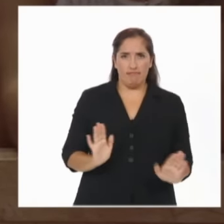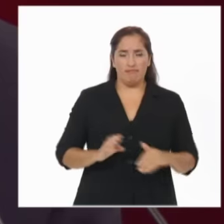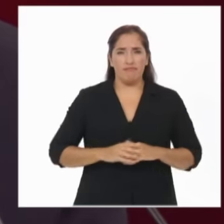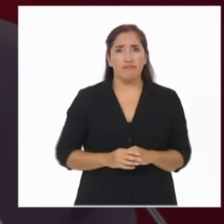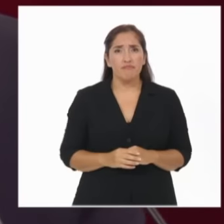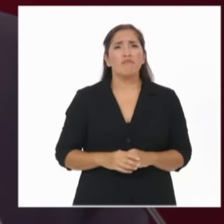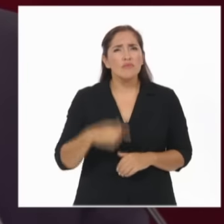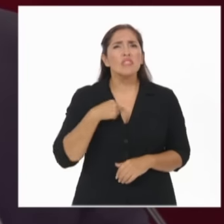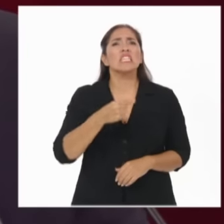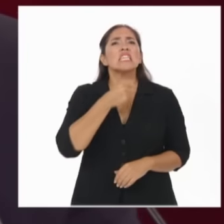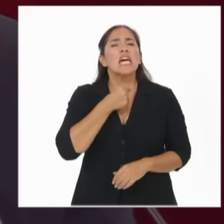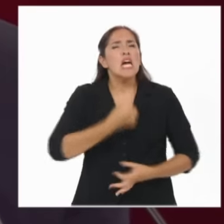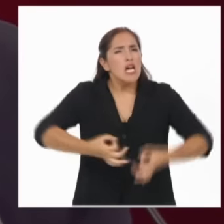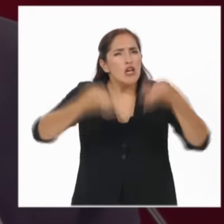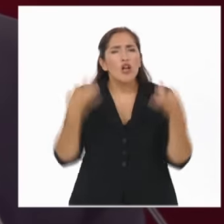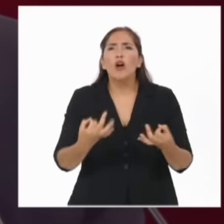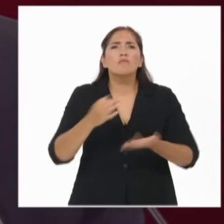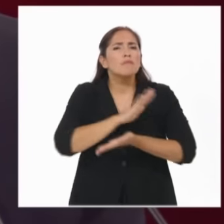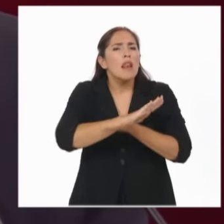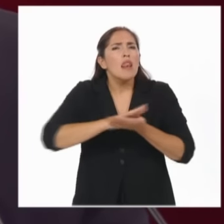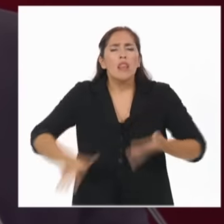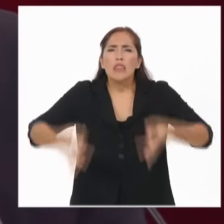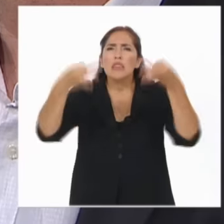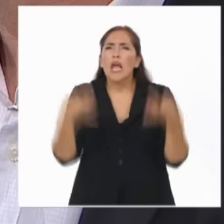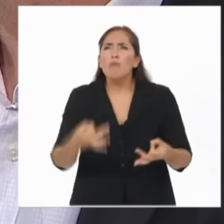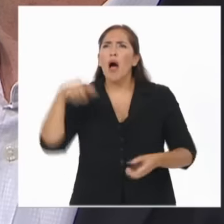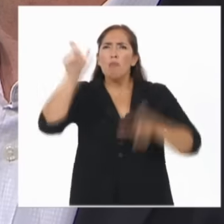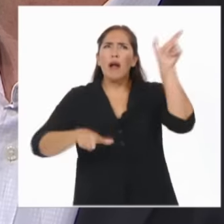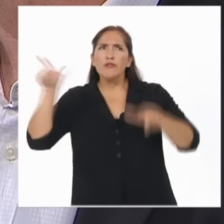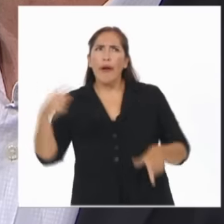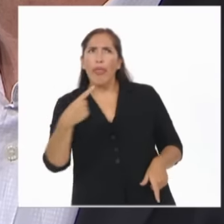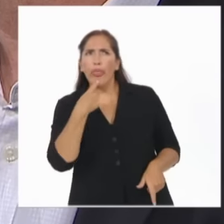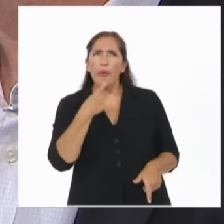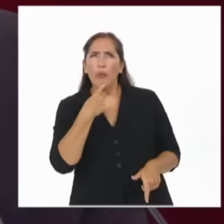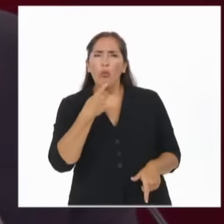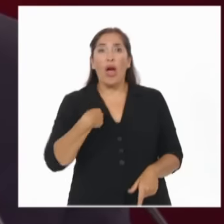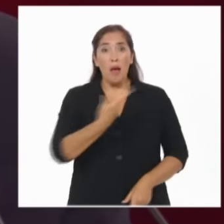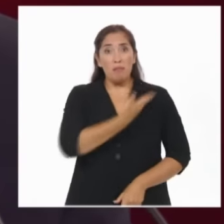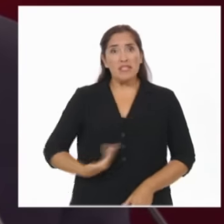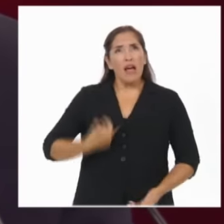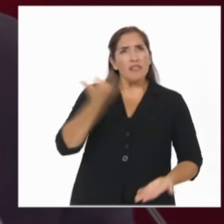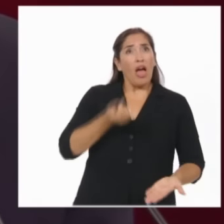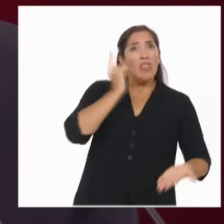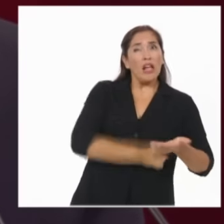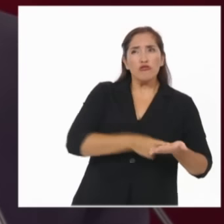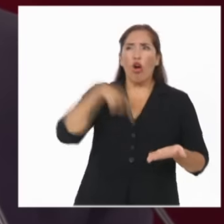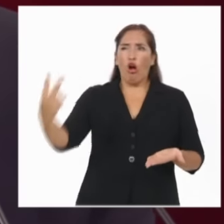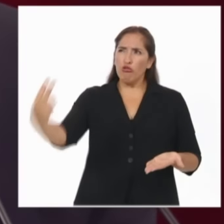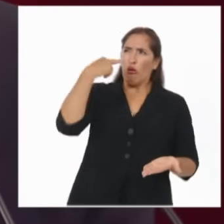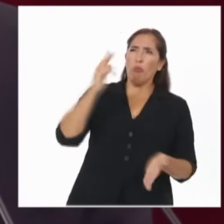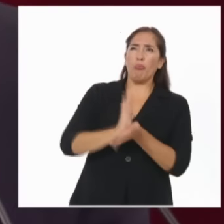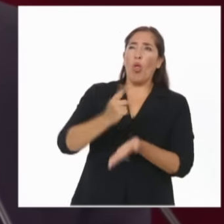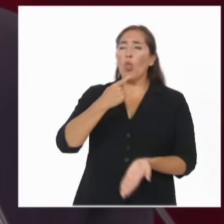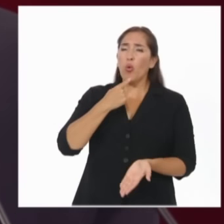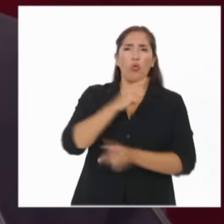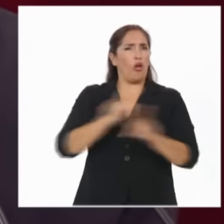Quiero que todo sea transparente y abierto y que nadie dude las decisiones que toma este Presidente. Y mi deber ético